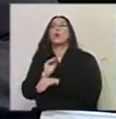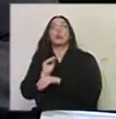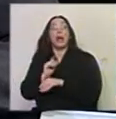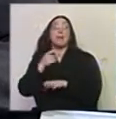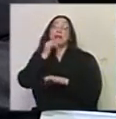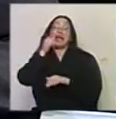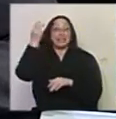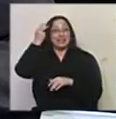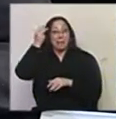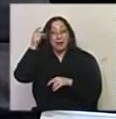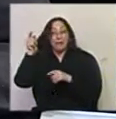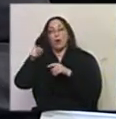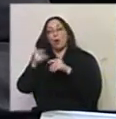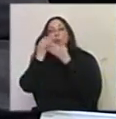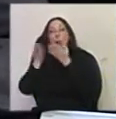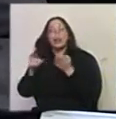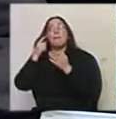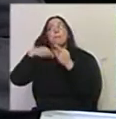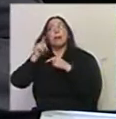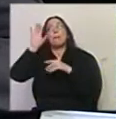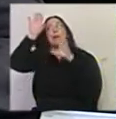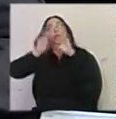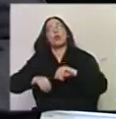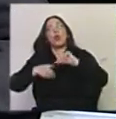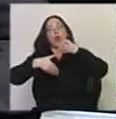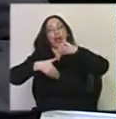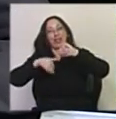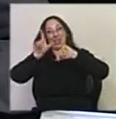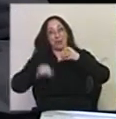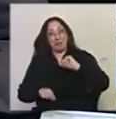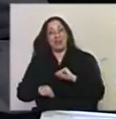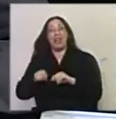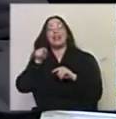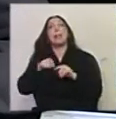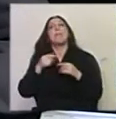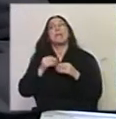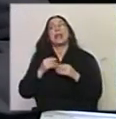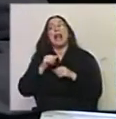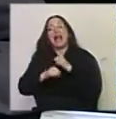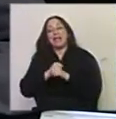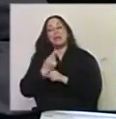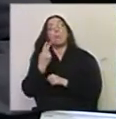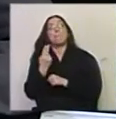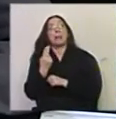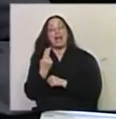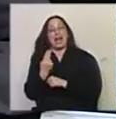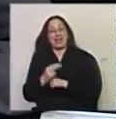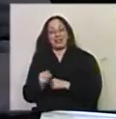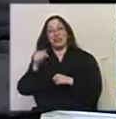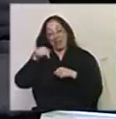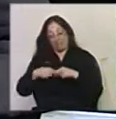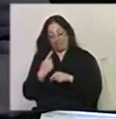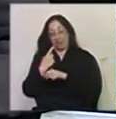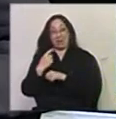pero para toda la región y para todo el bloque, en un sistema mixto que hará que los años pares, este sería el primero,